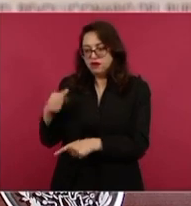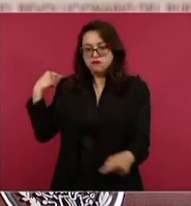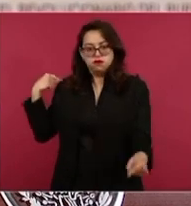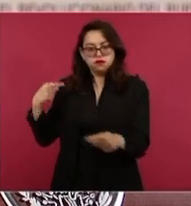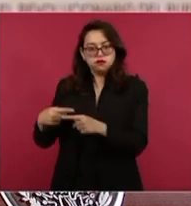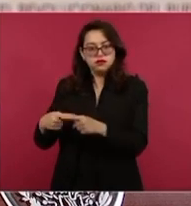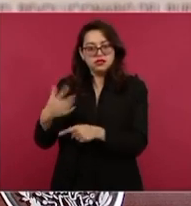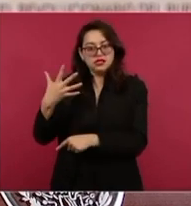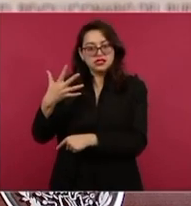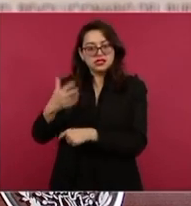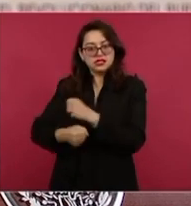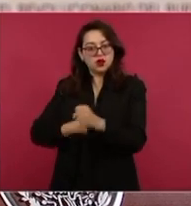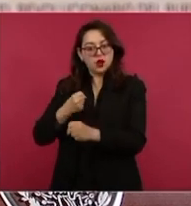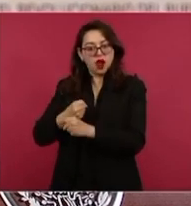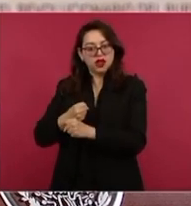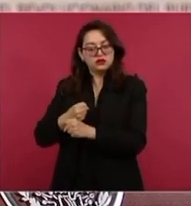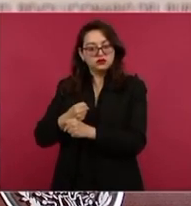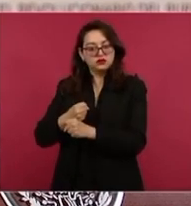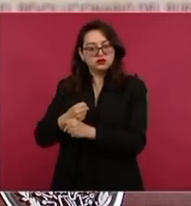menos,